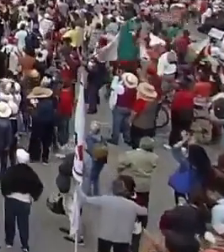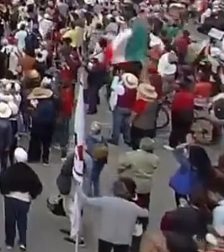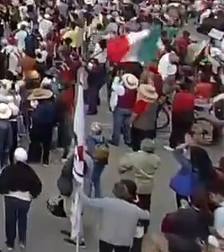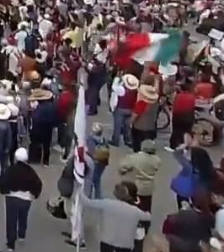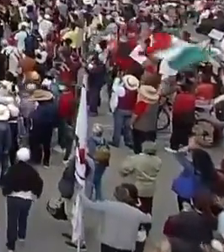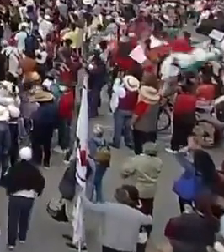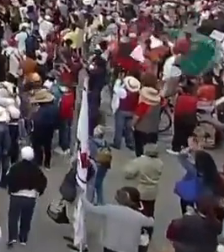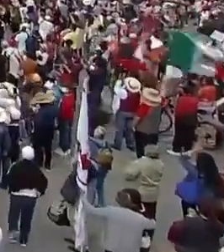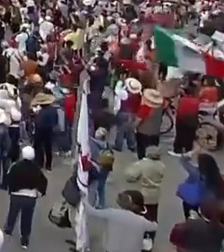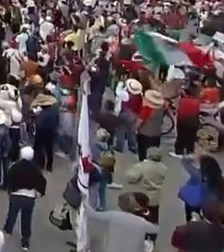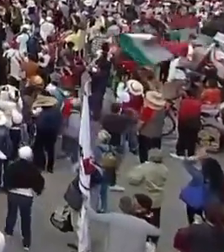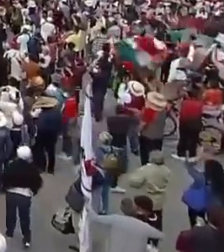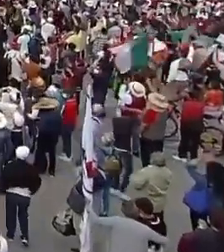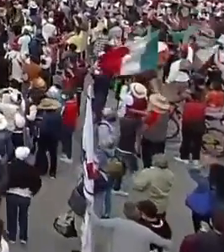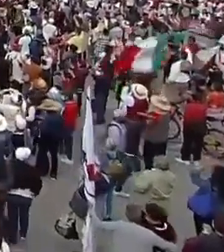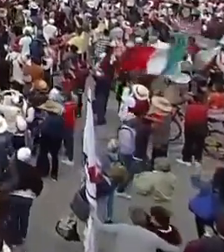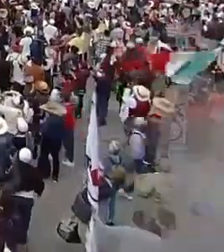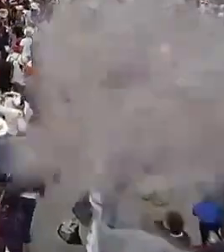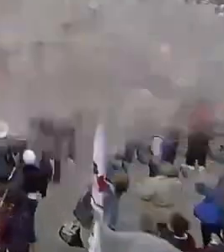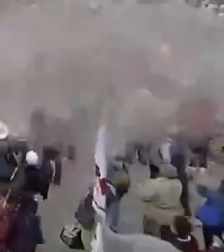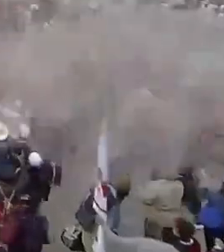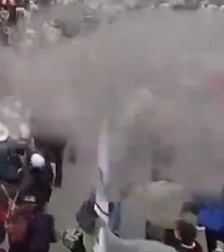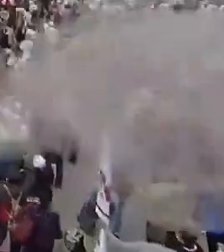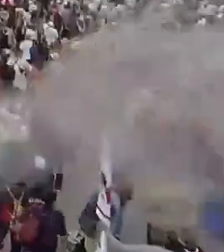Son las tres en punto.